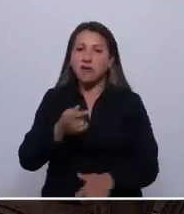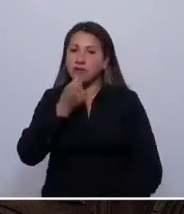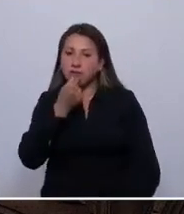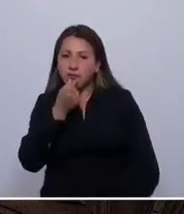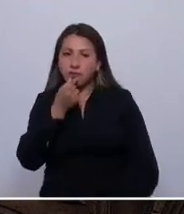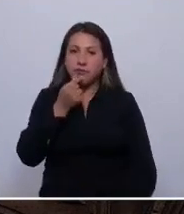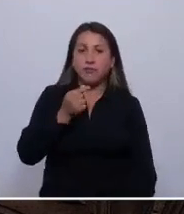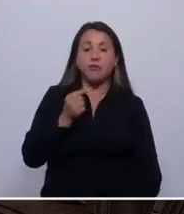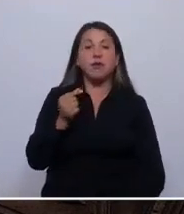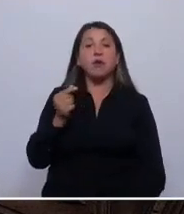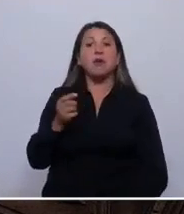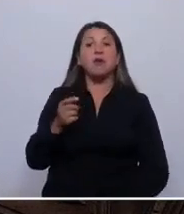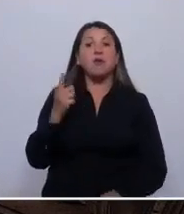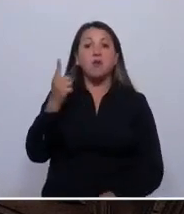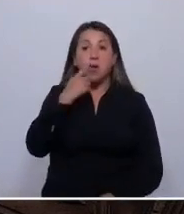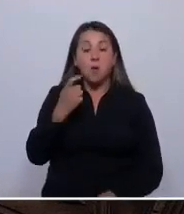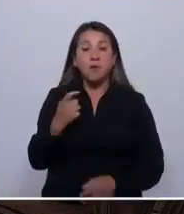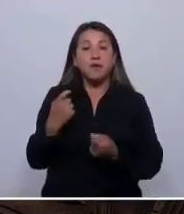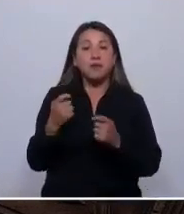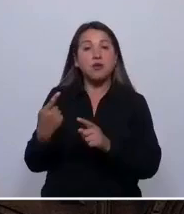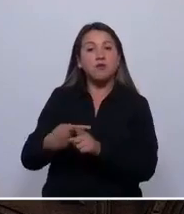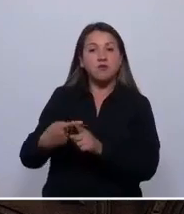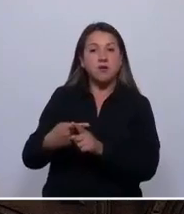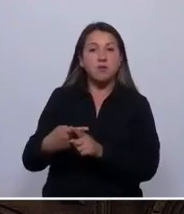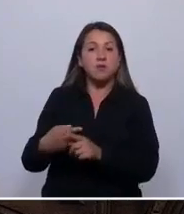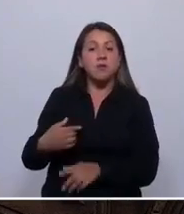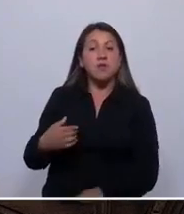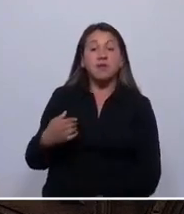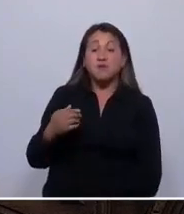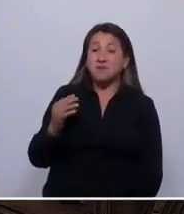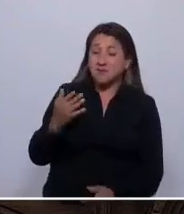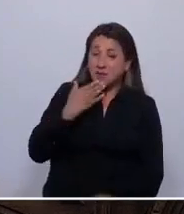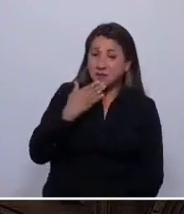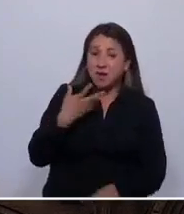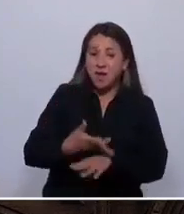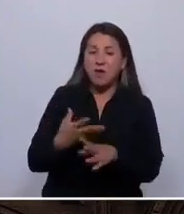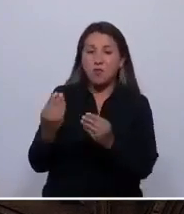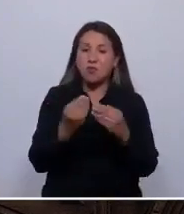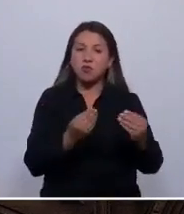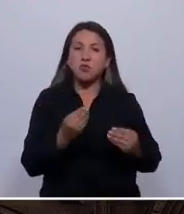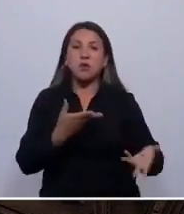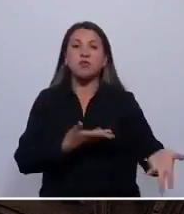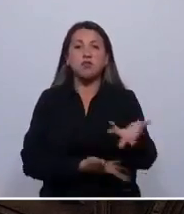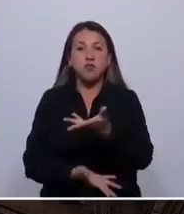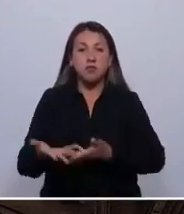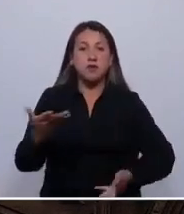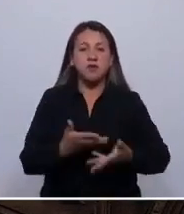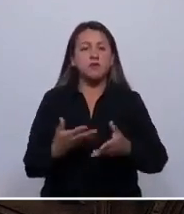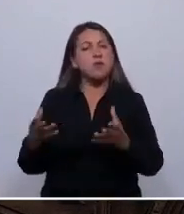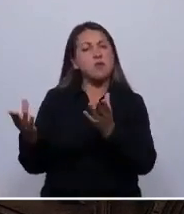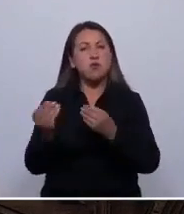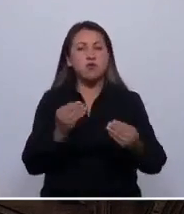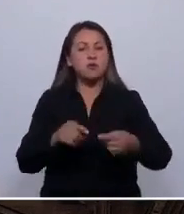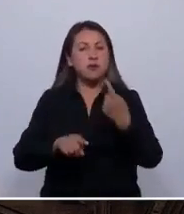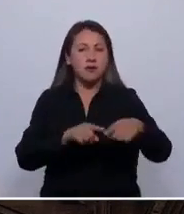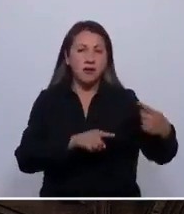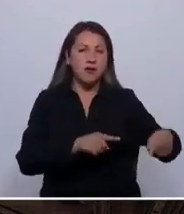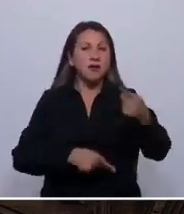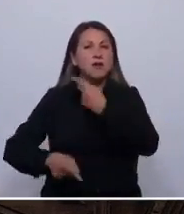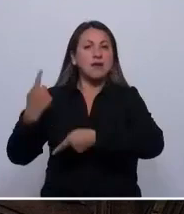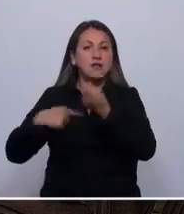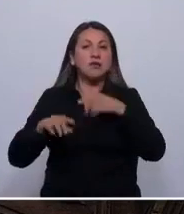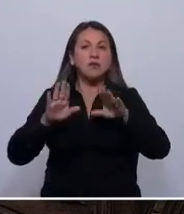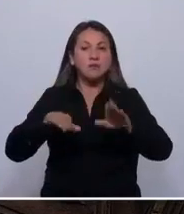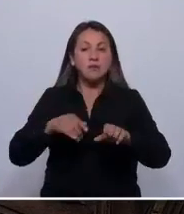amigo intentó abusarme. Menos cuando supe que éramos muchas quienes compartimos las mismas historias, las mismas malas